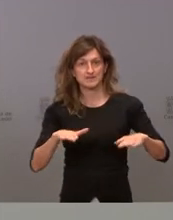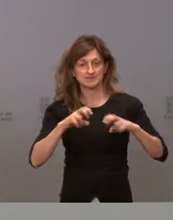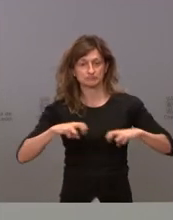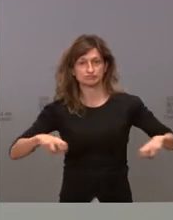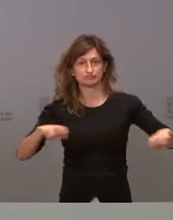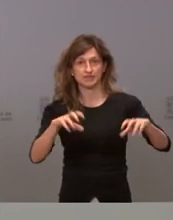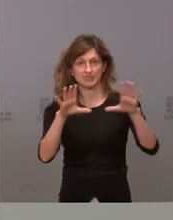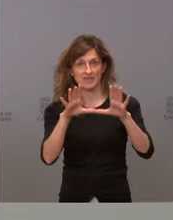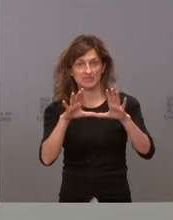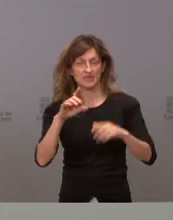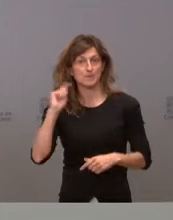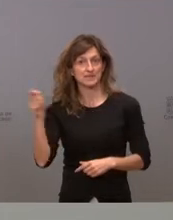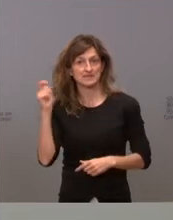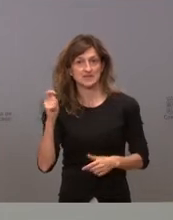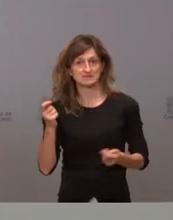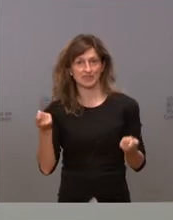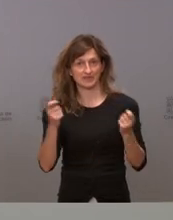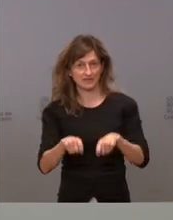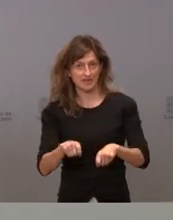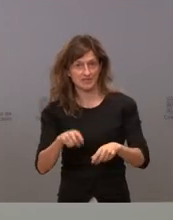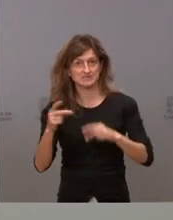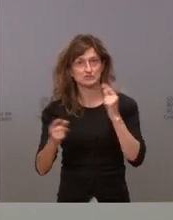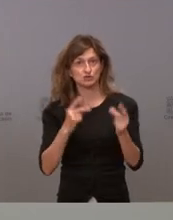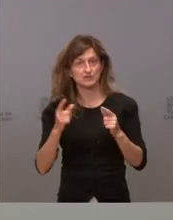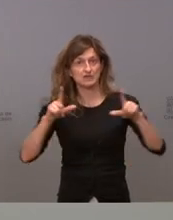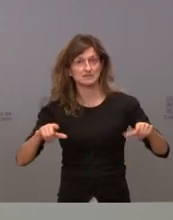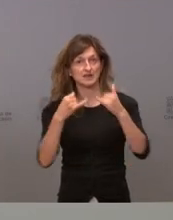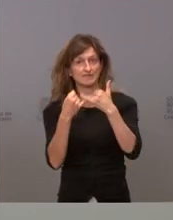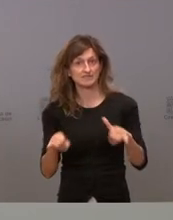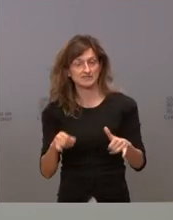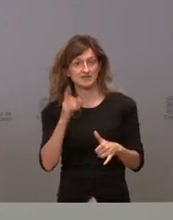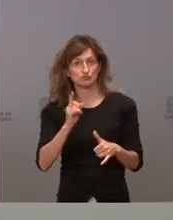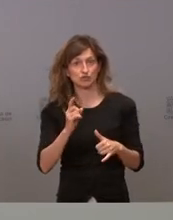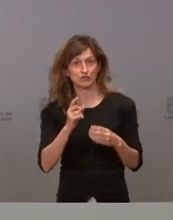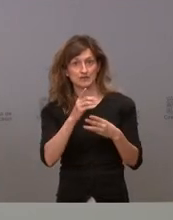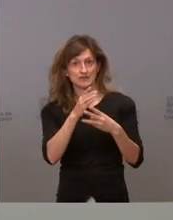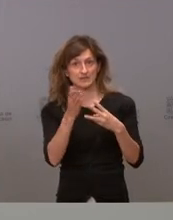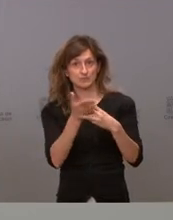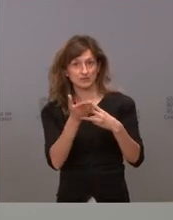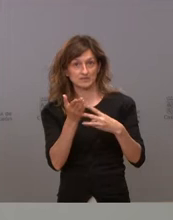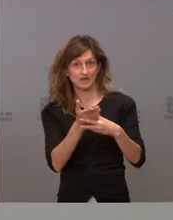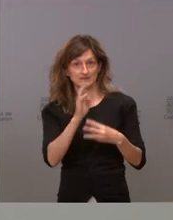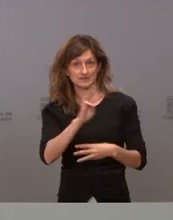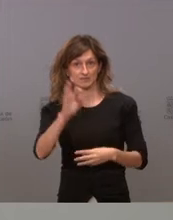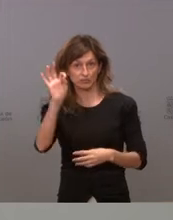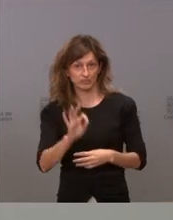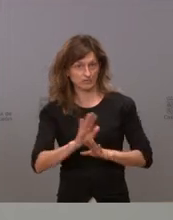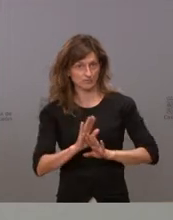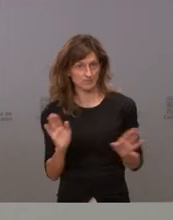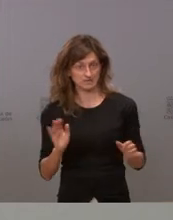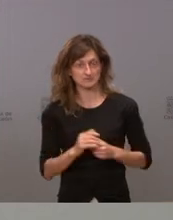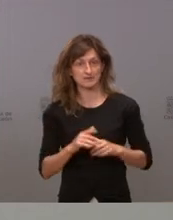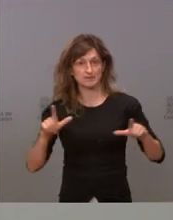10 las peñas permanecerán cerradas las discotecas y salas de fiesta tendrán solamente un tercio del aforo no se permite el uso de las